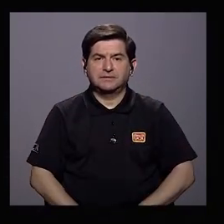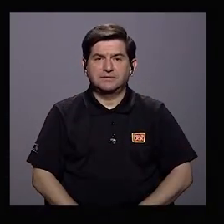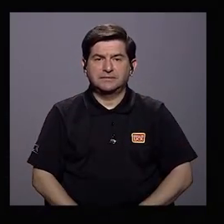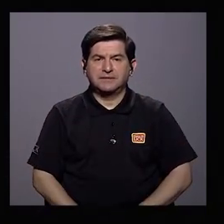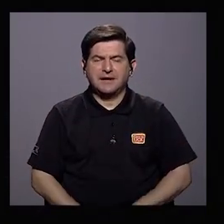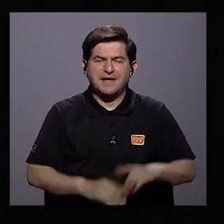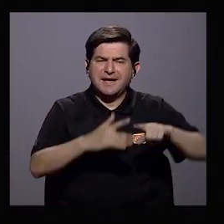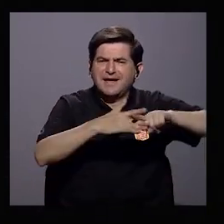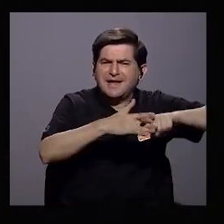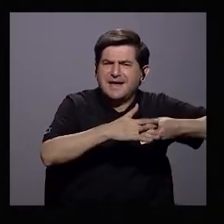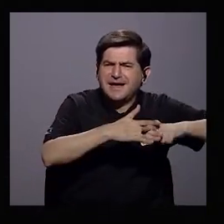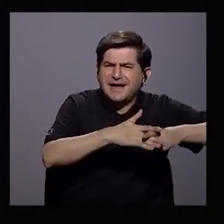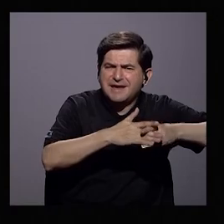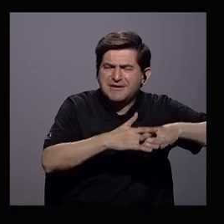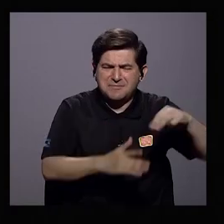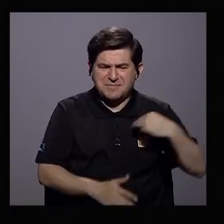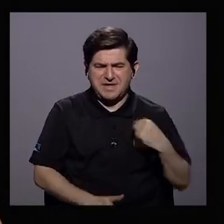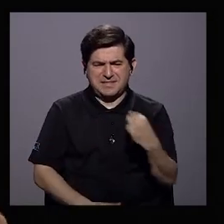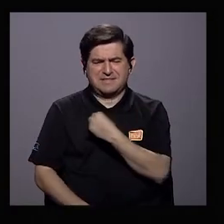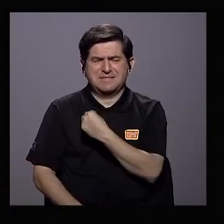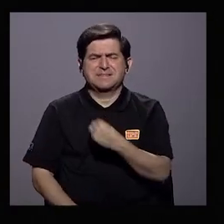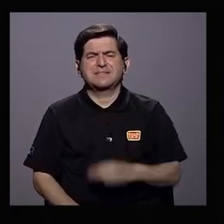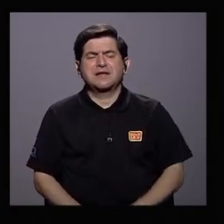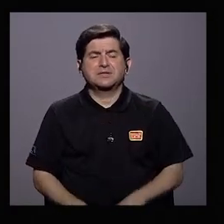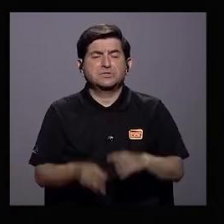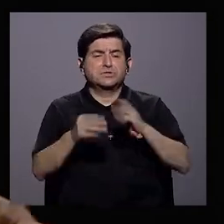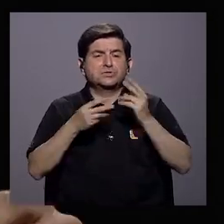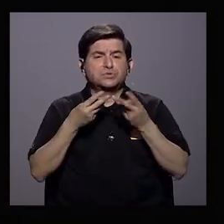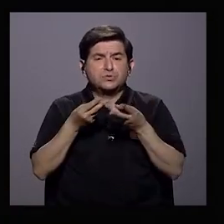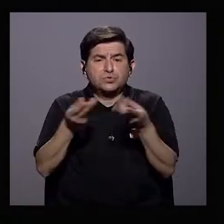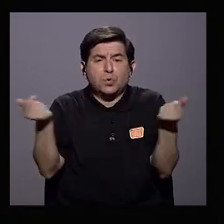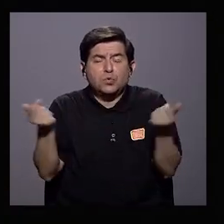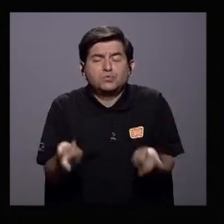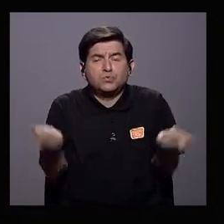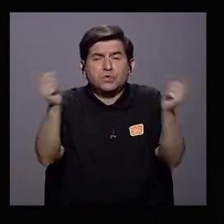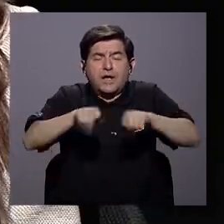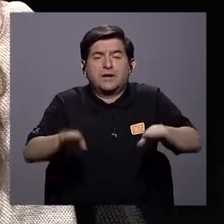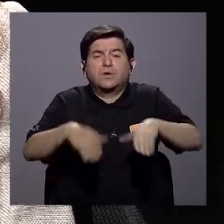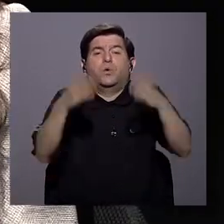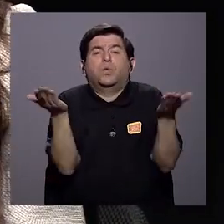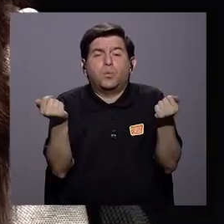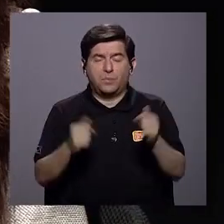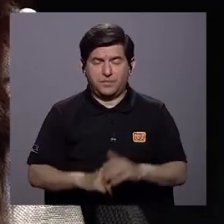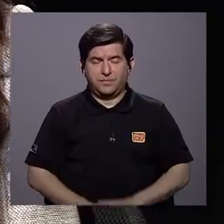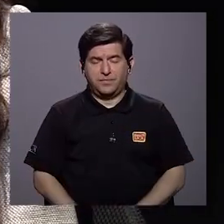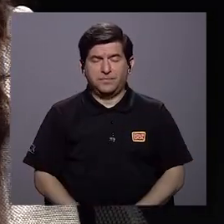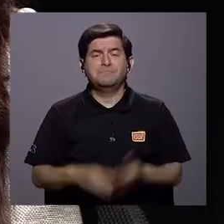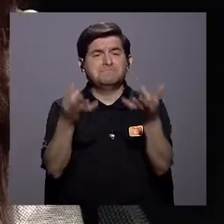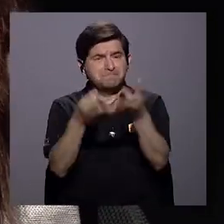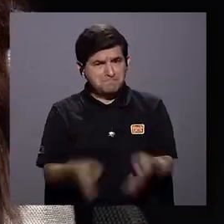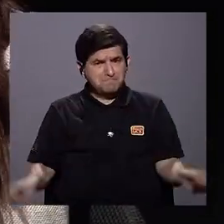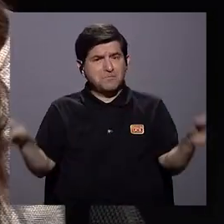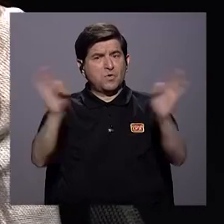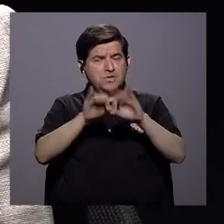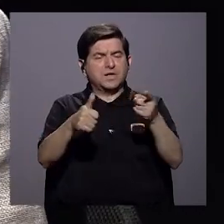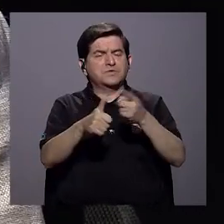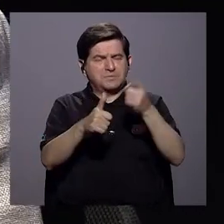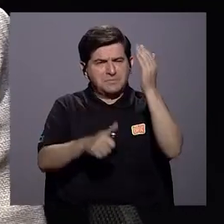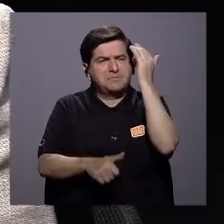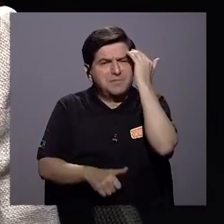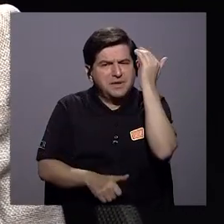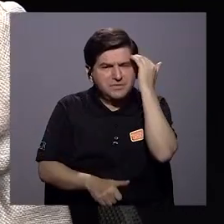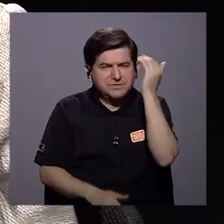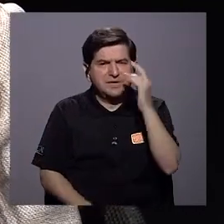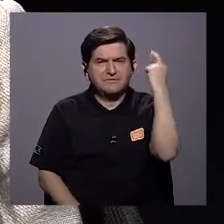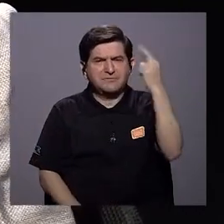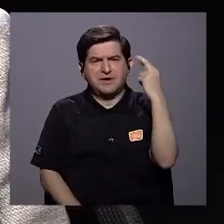un poco las herramientas que tiene desde el Ministerio para poner en solución esos casos? Bueno, creo que es muy importante dimensionar primero que